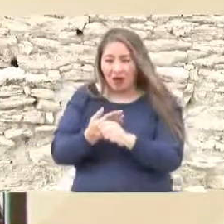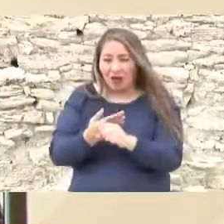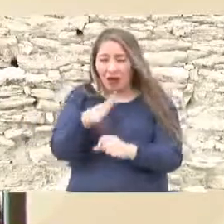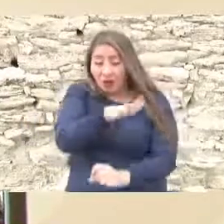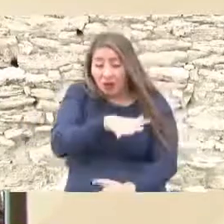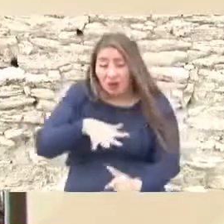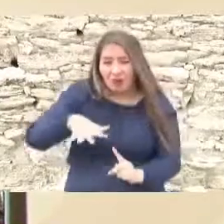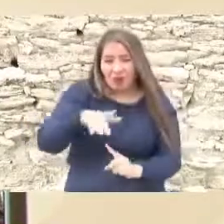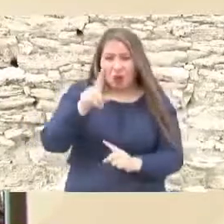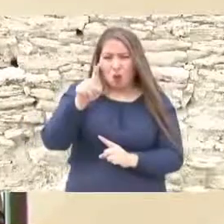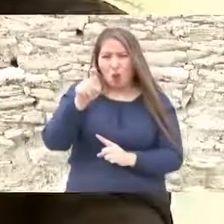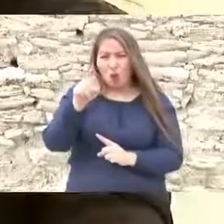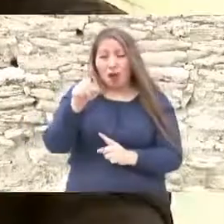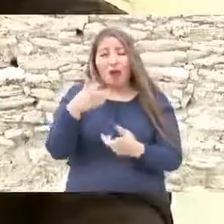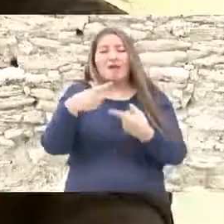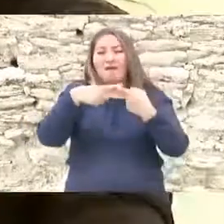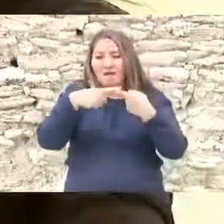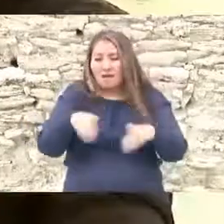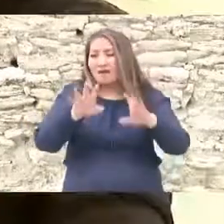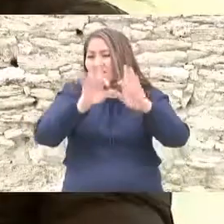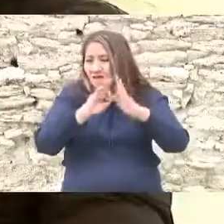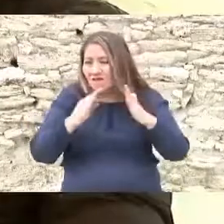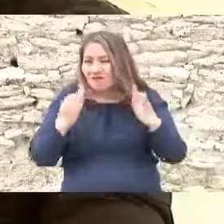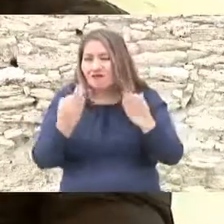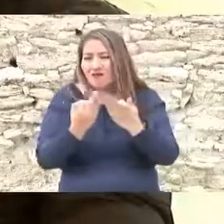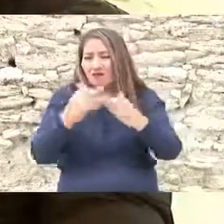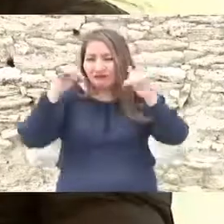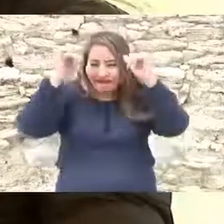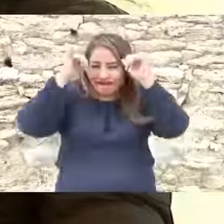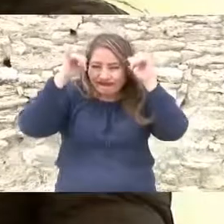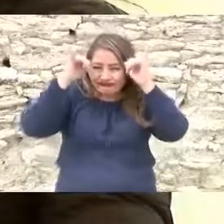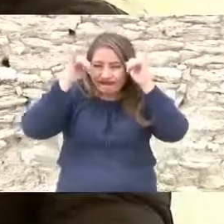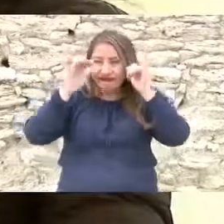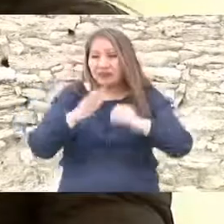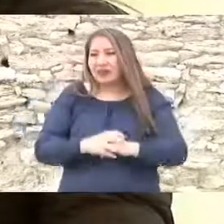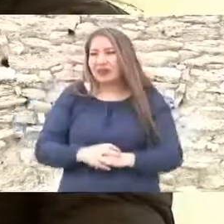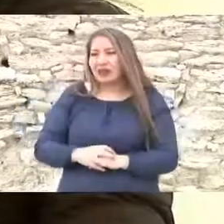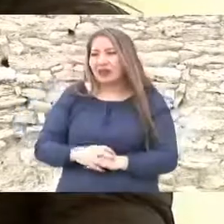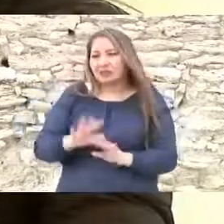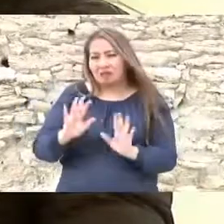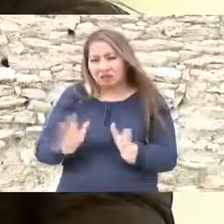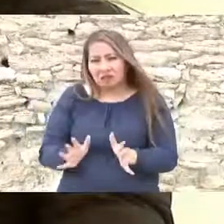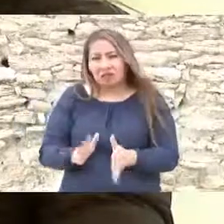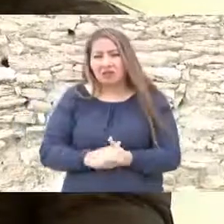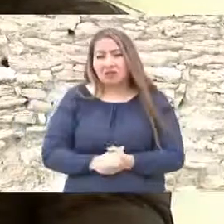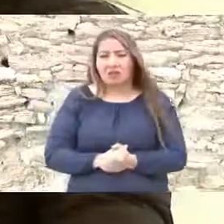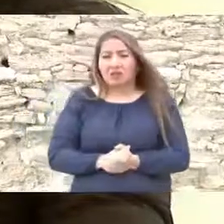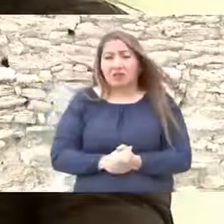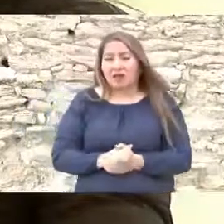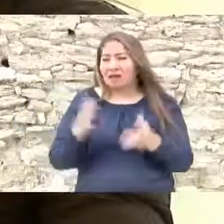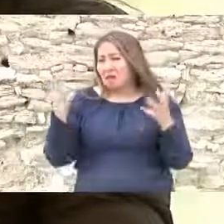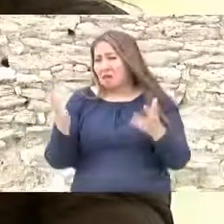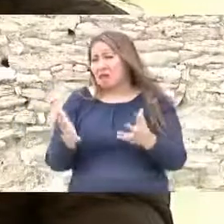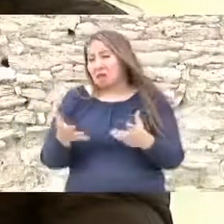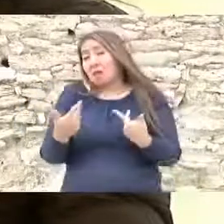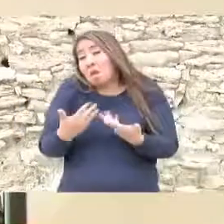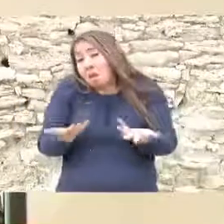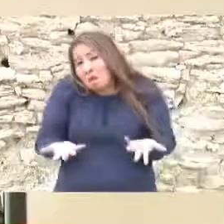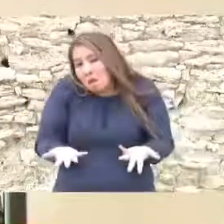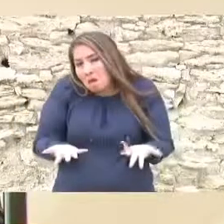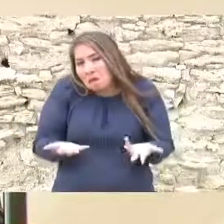agricultura. Hay diferentes formas de hacer ganadería. Ya lo comentaban acá formas de hacer tal vez